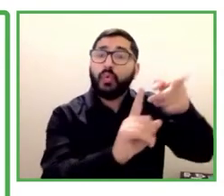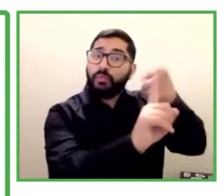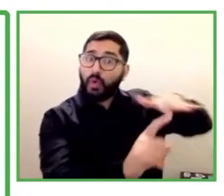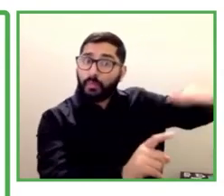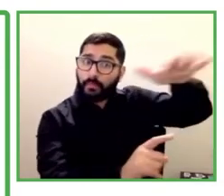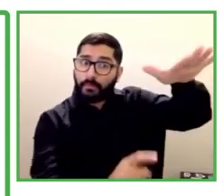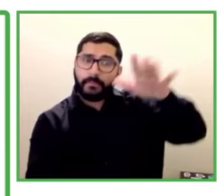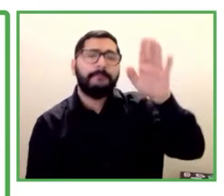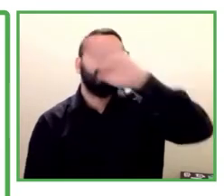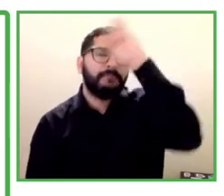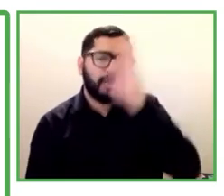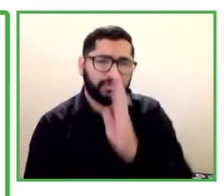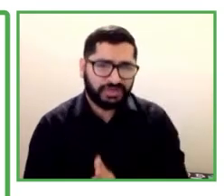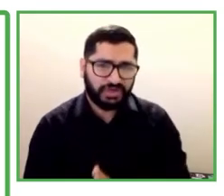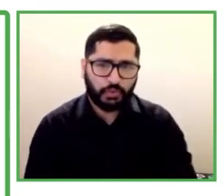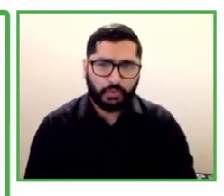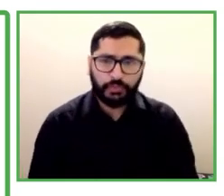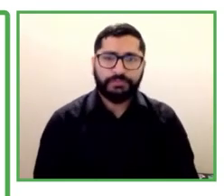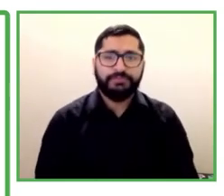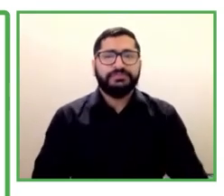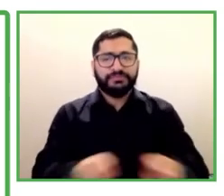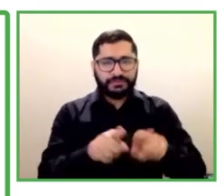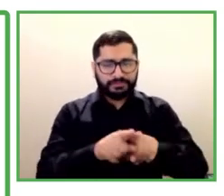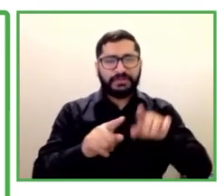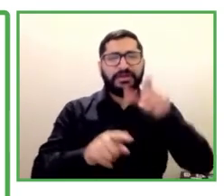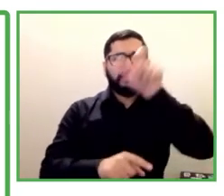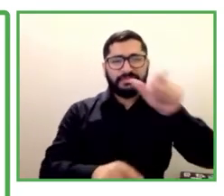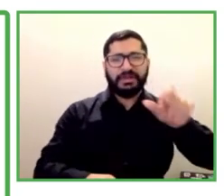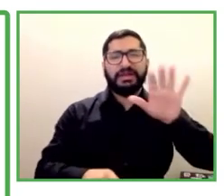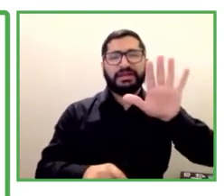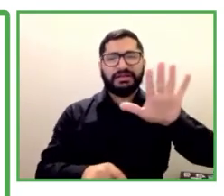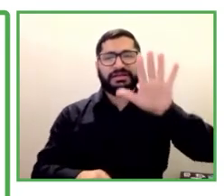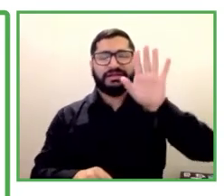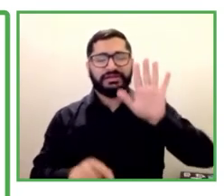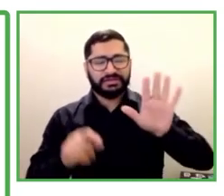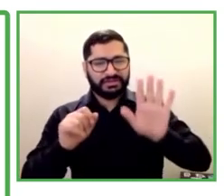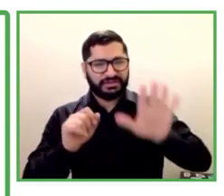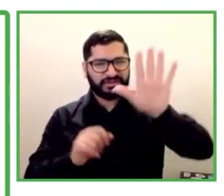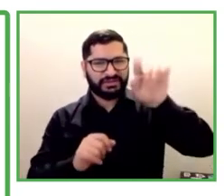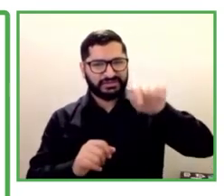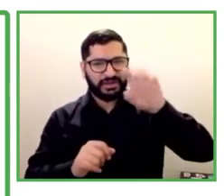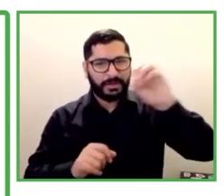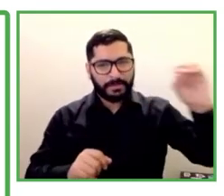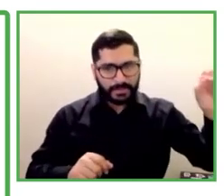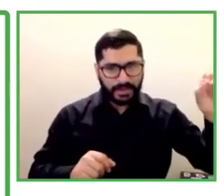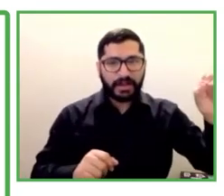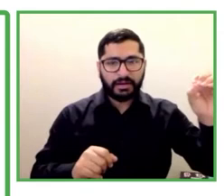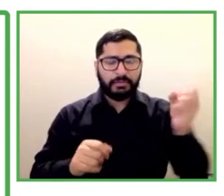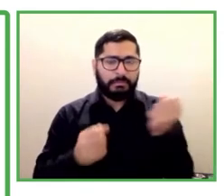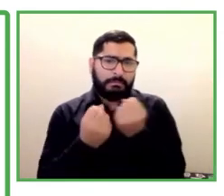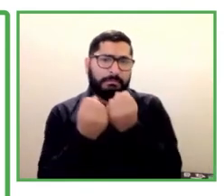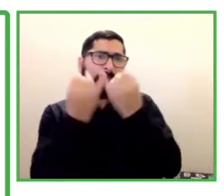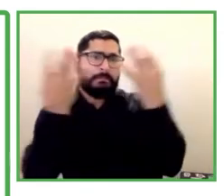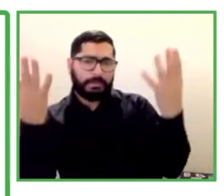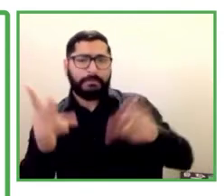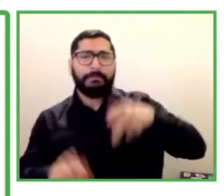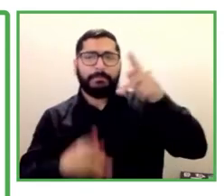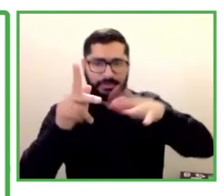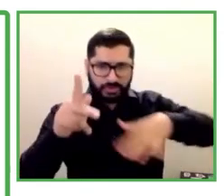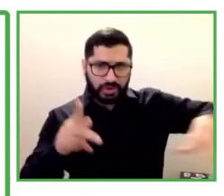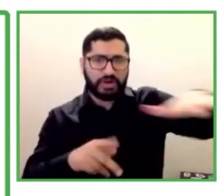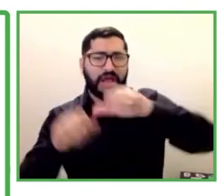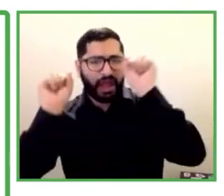a una promoción. Y es la red más grande en Latinoamérica de